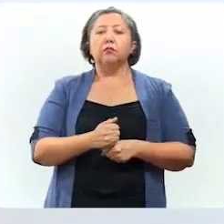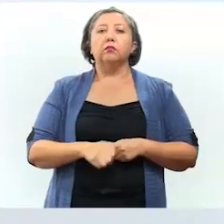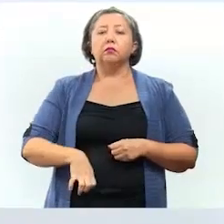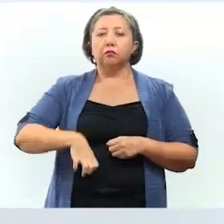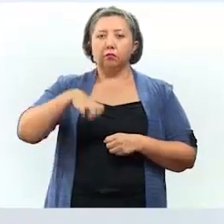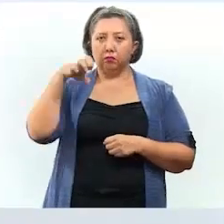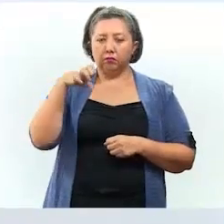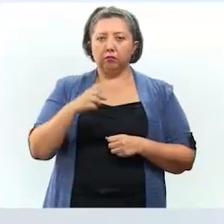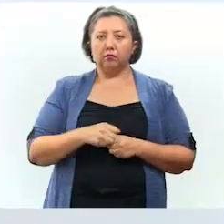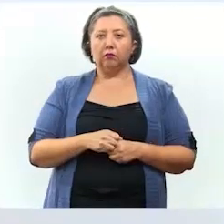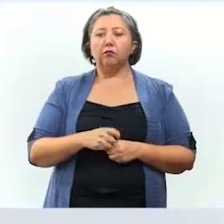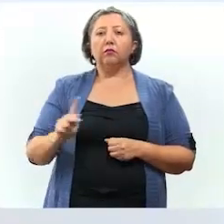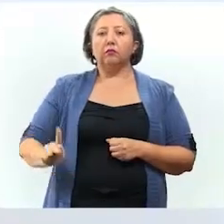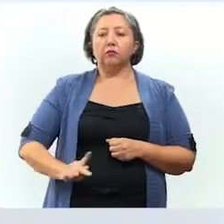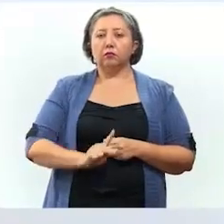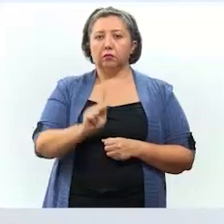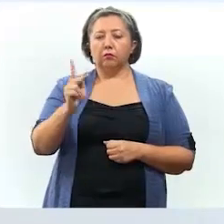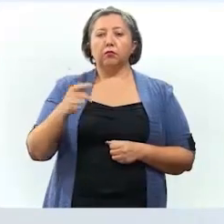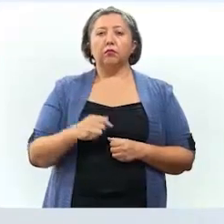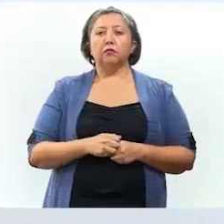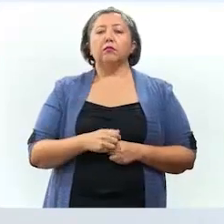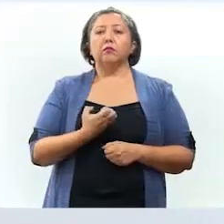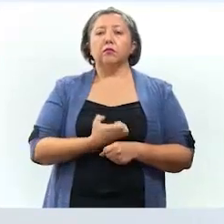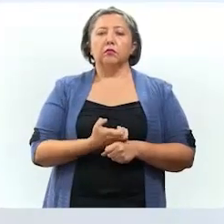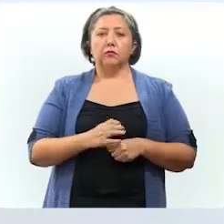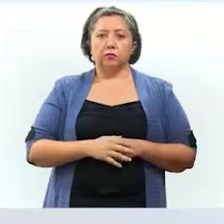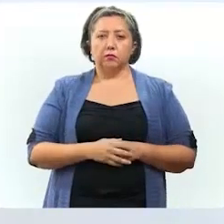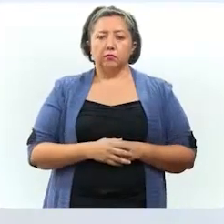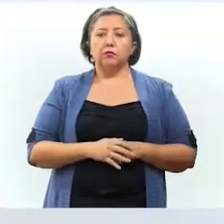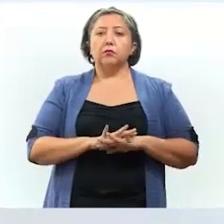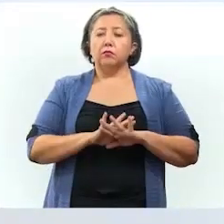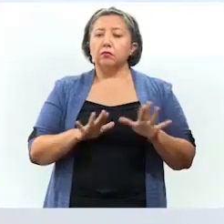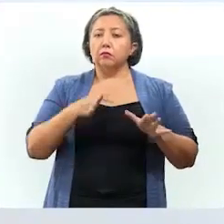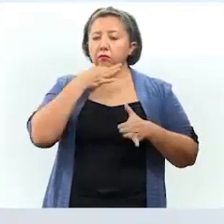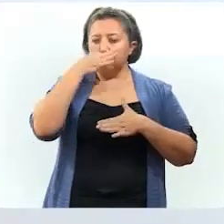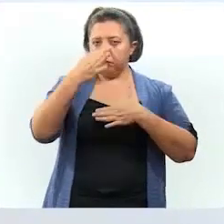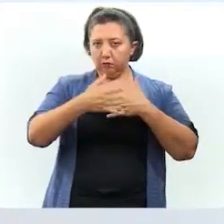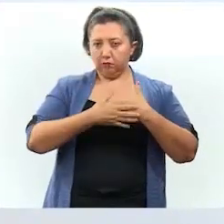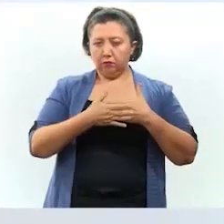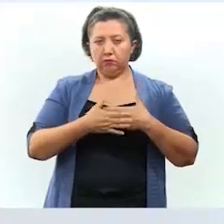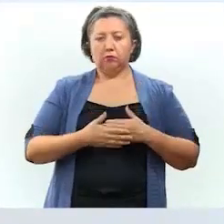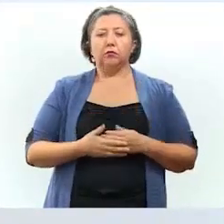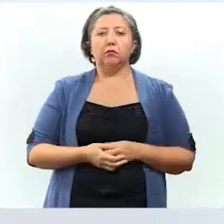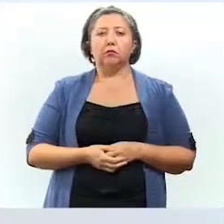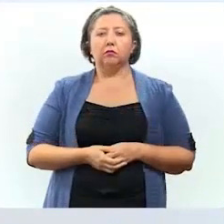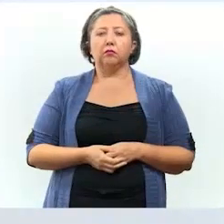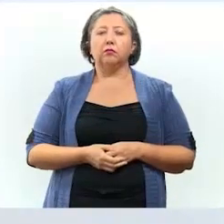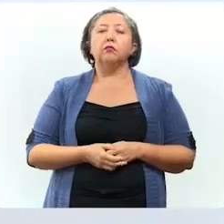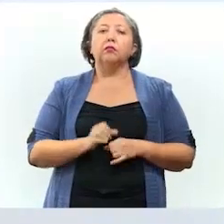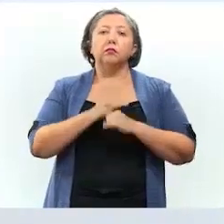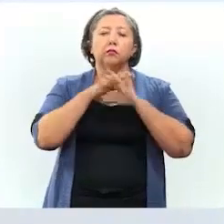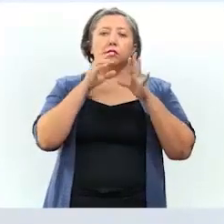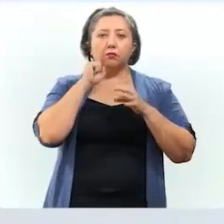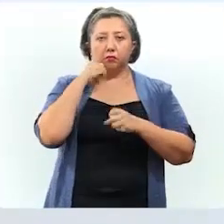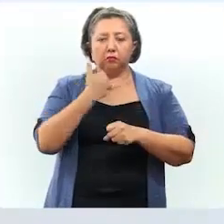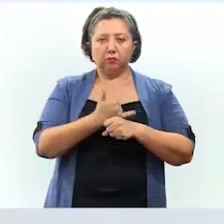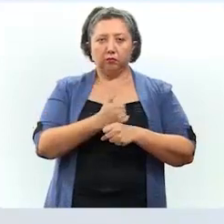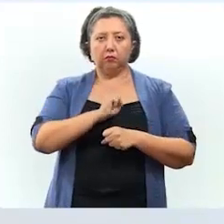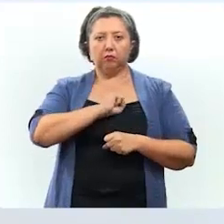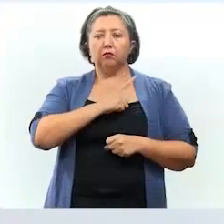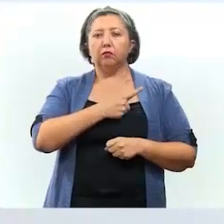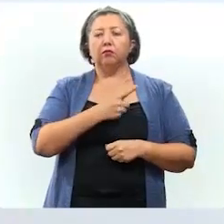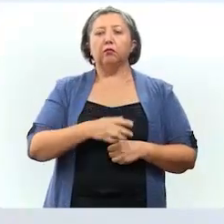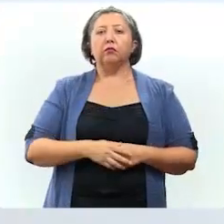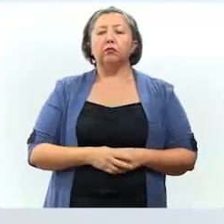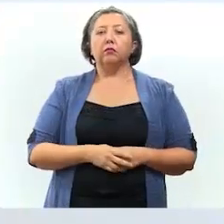años de edad en municipios del interior del Estado, que se anunciarán próximamente, informó la Secretaría de